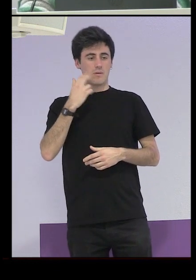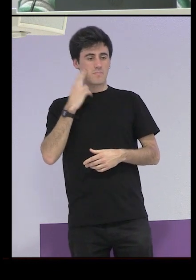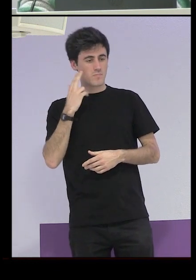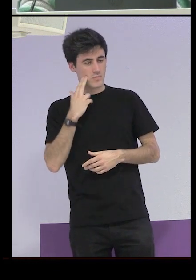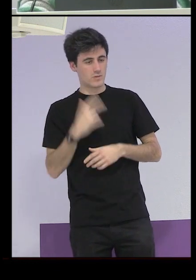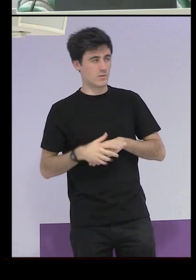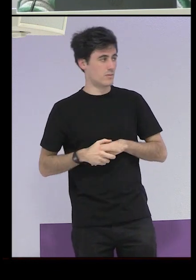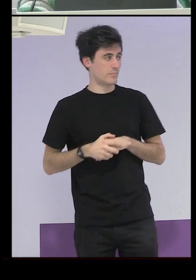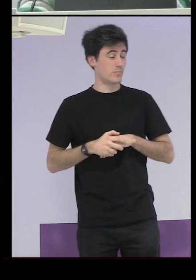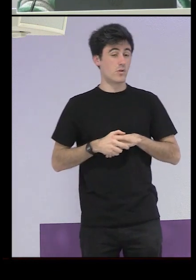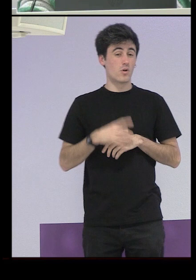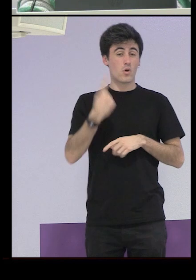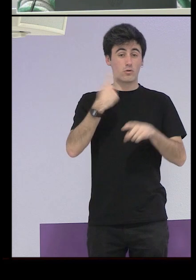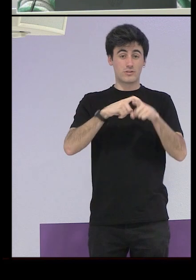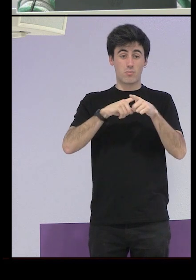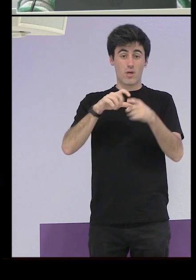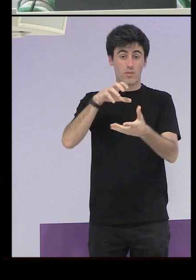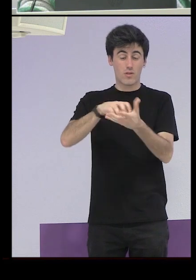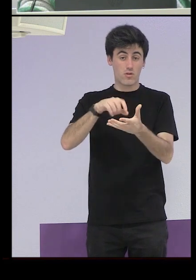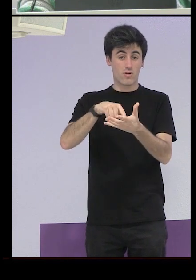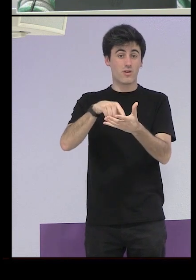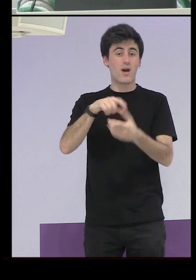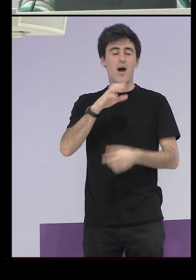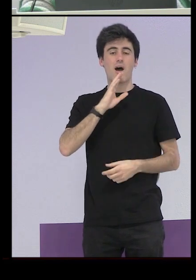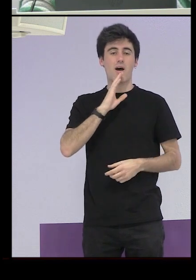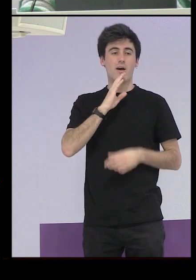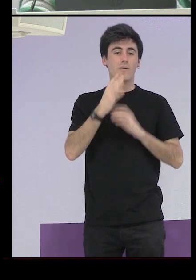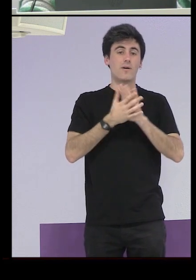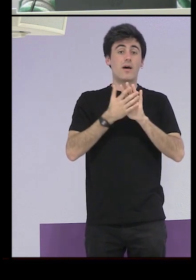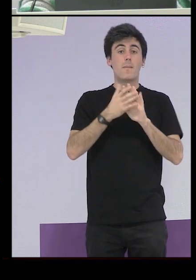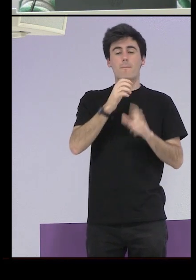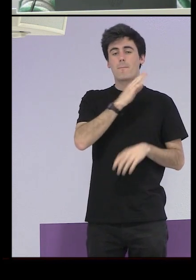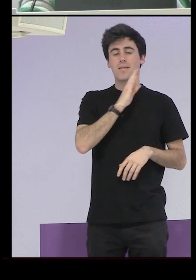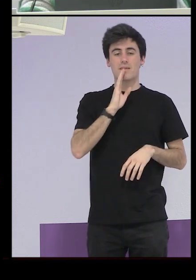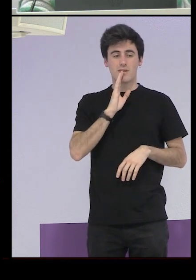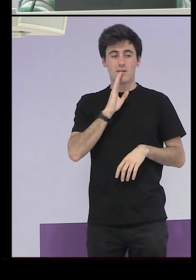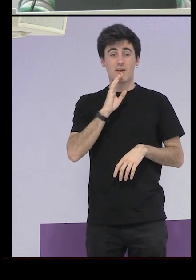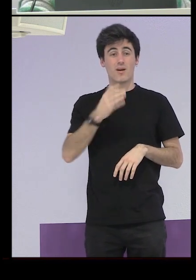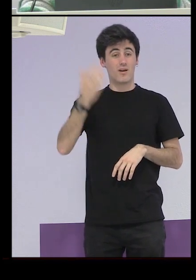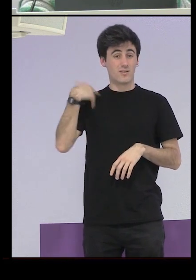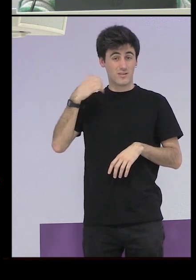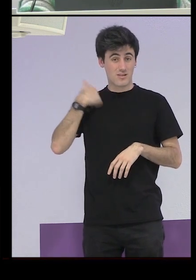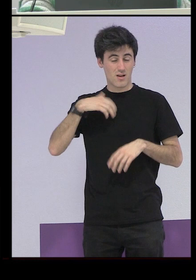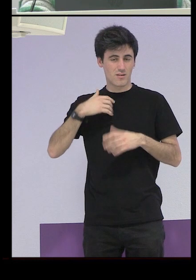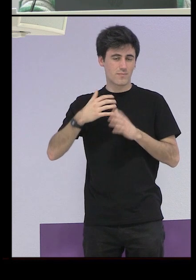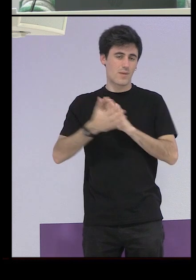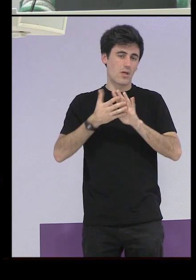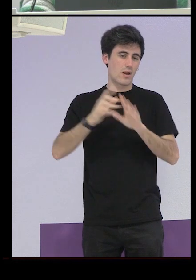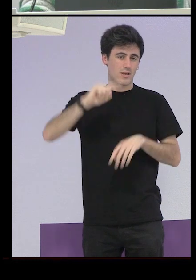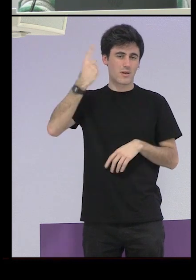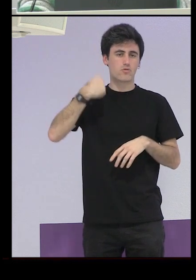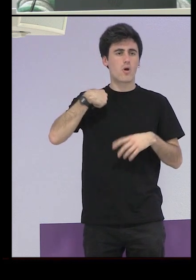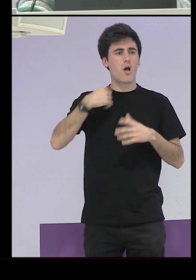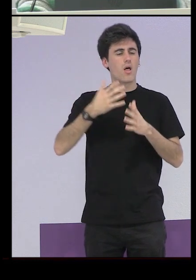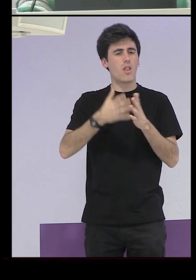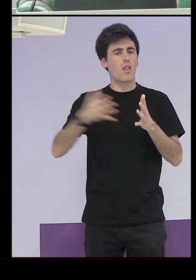uno de los tipos de centros que os decía son las maternidades que de estas quizás se ha hablado más así que tampoco me voy a detener